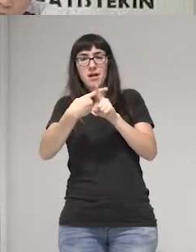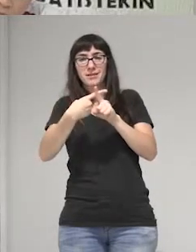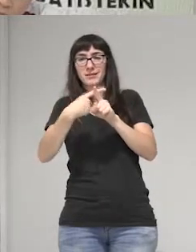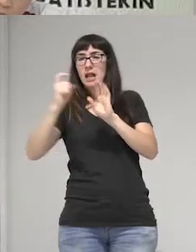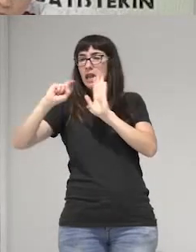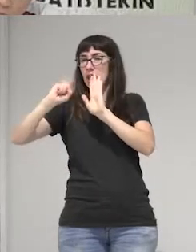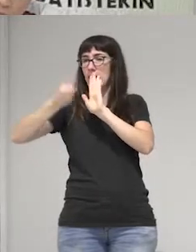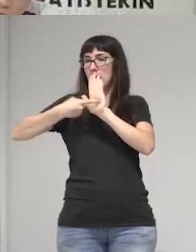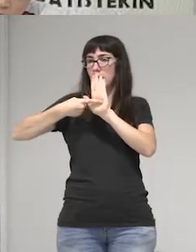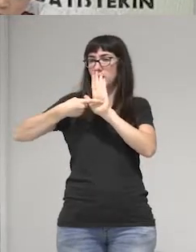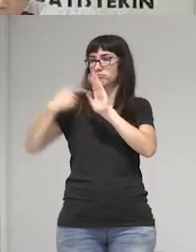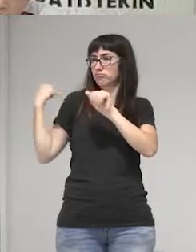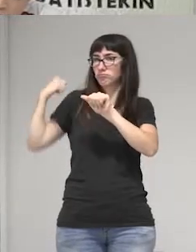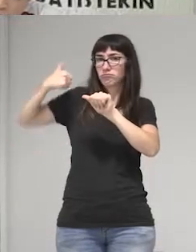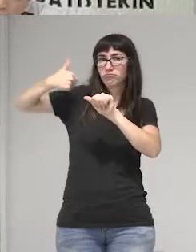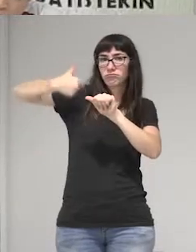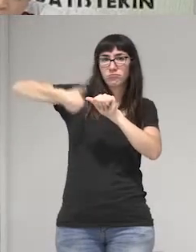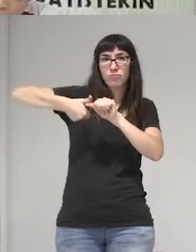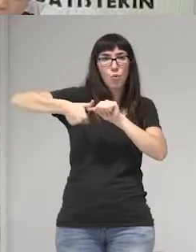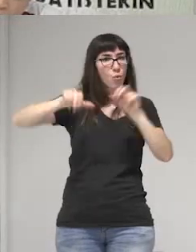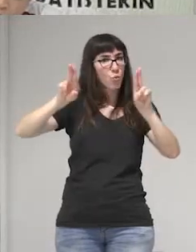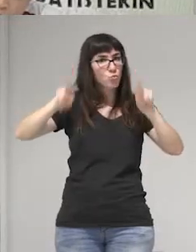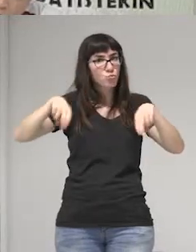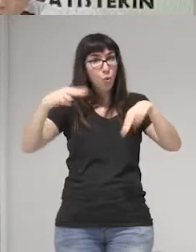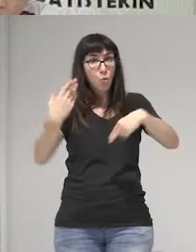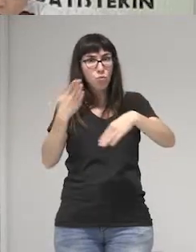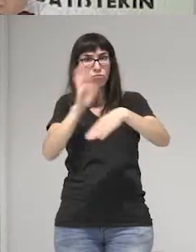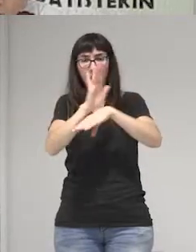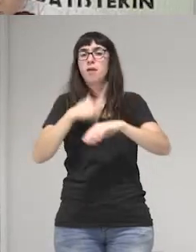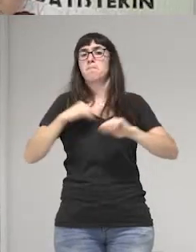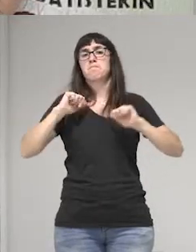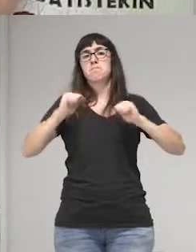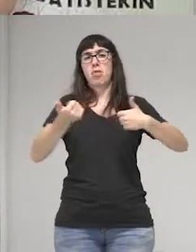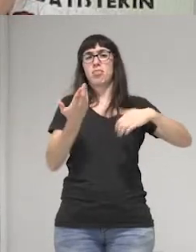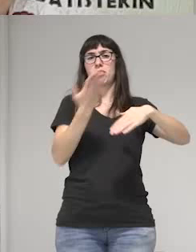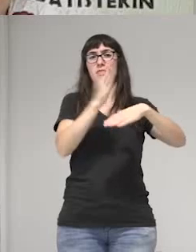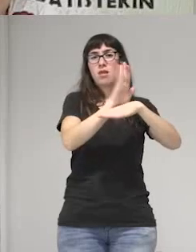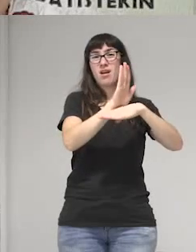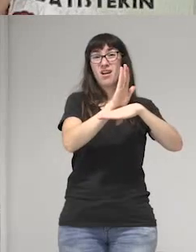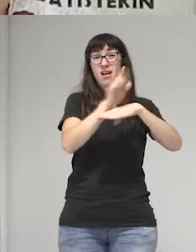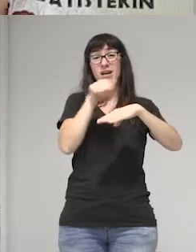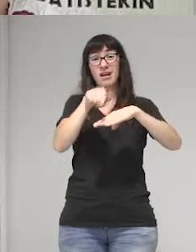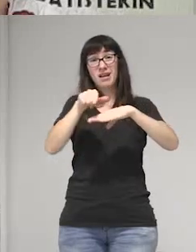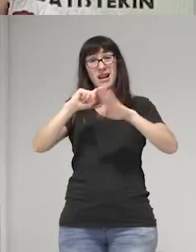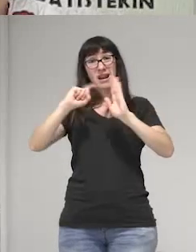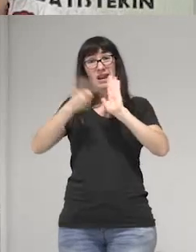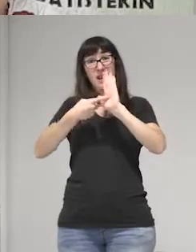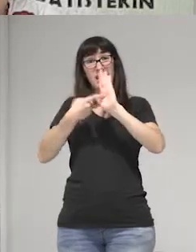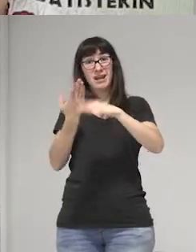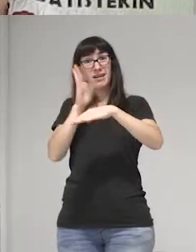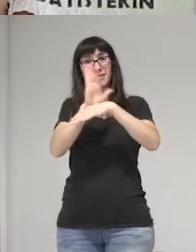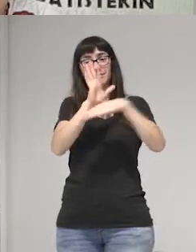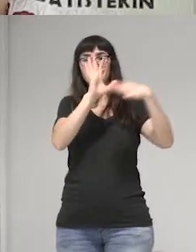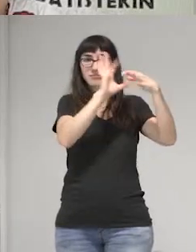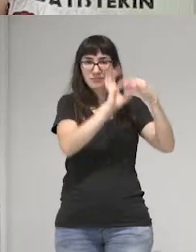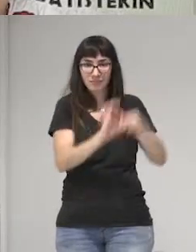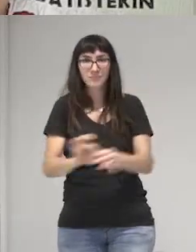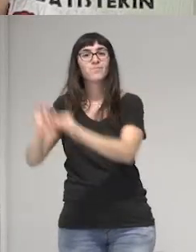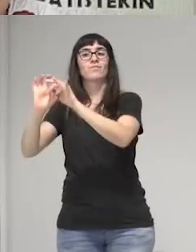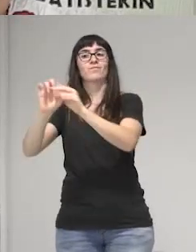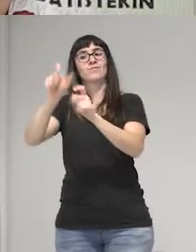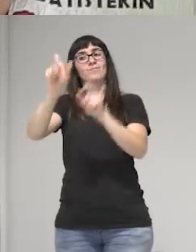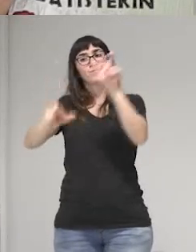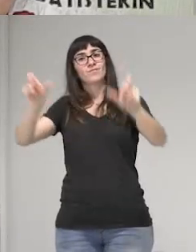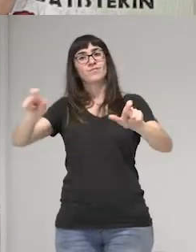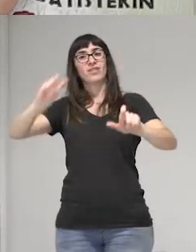habían presentado en la historia de nuestro país y que tienen que ver con los derechos de la población de la